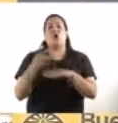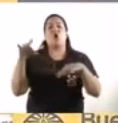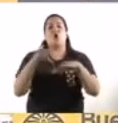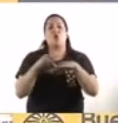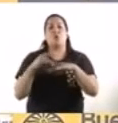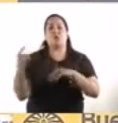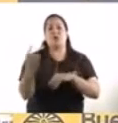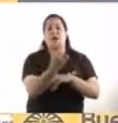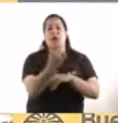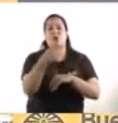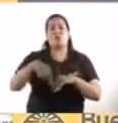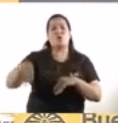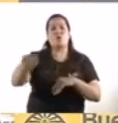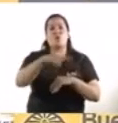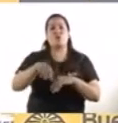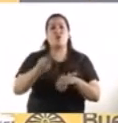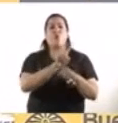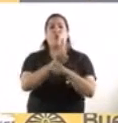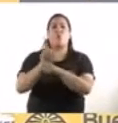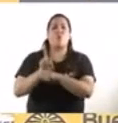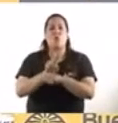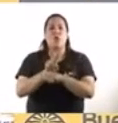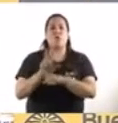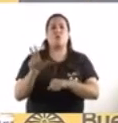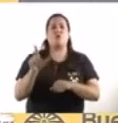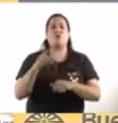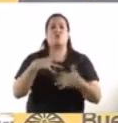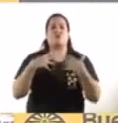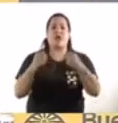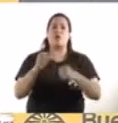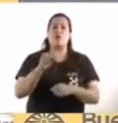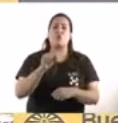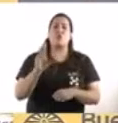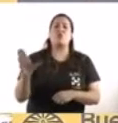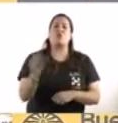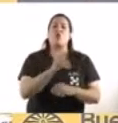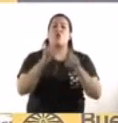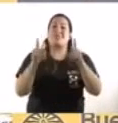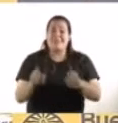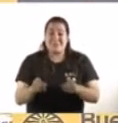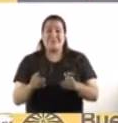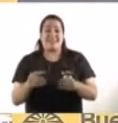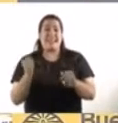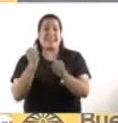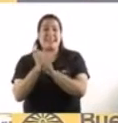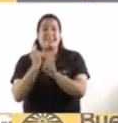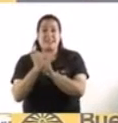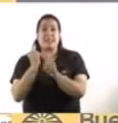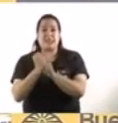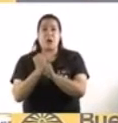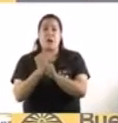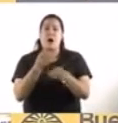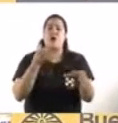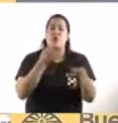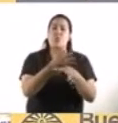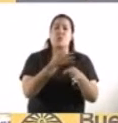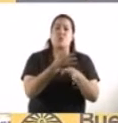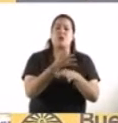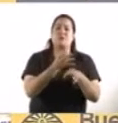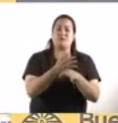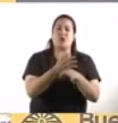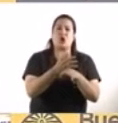ustedes para cuidar la salud de todos, pero también para cuidar el trabajo, para cuidar la educación de nuestros hijos